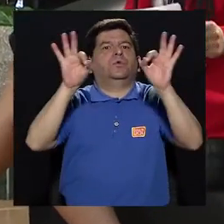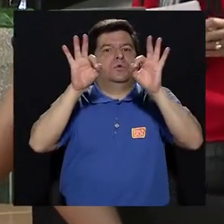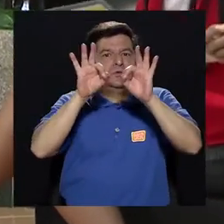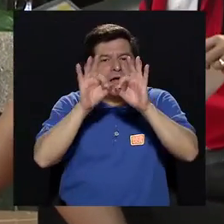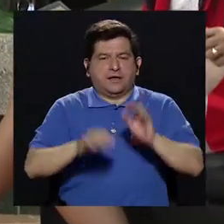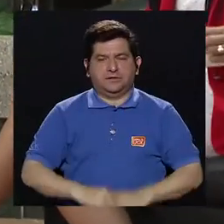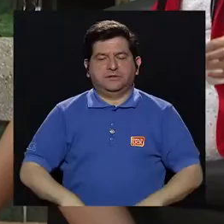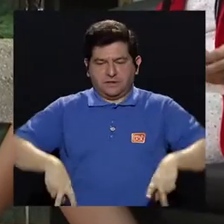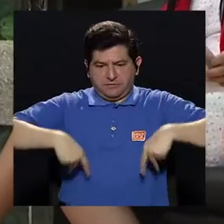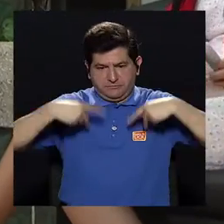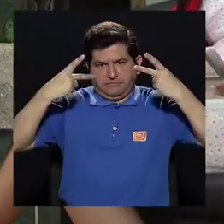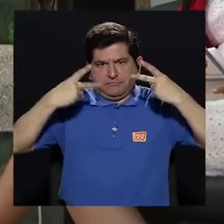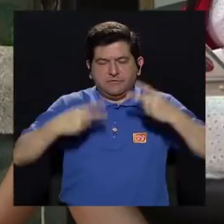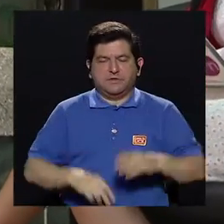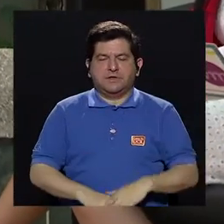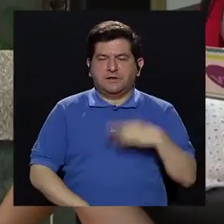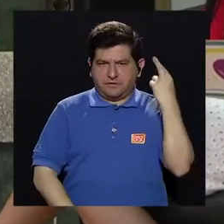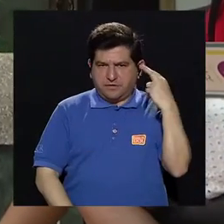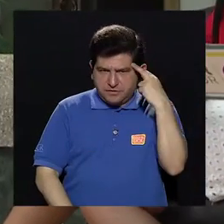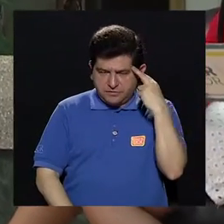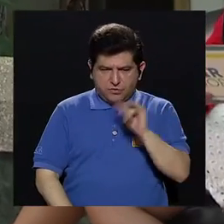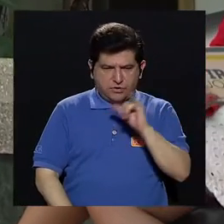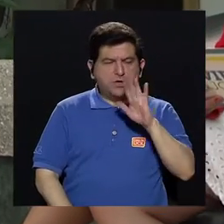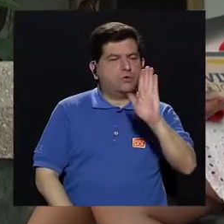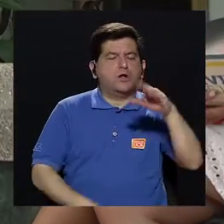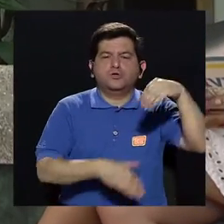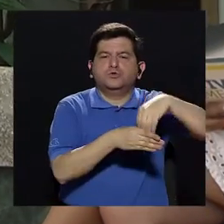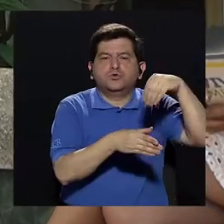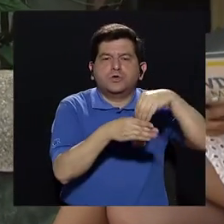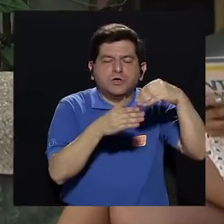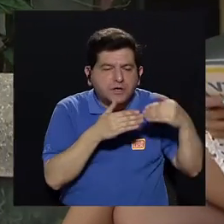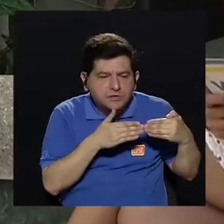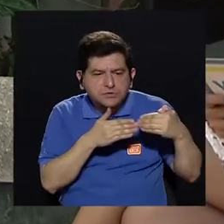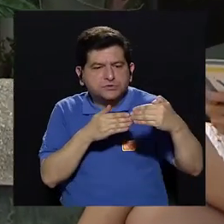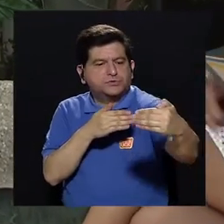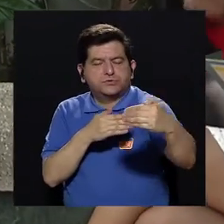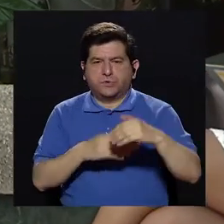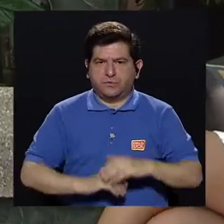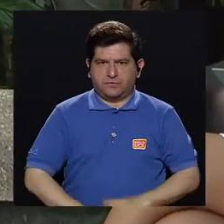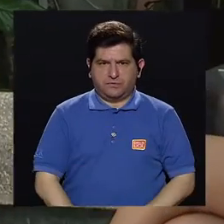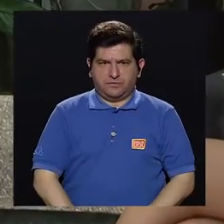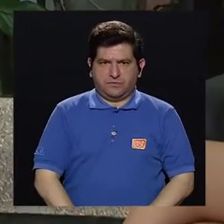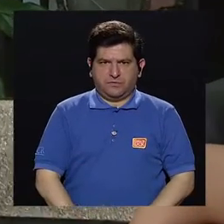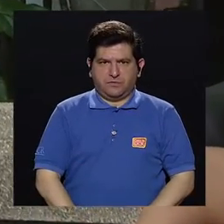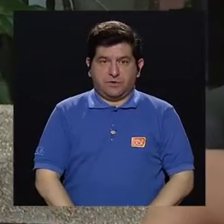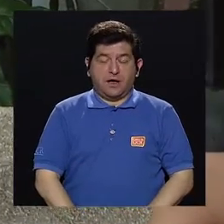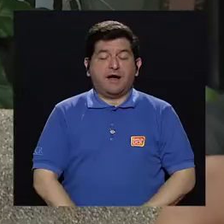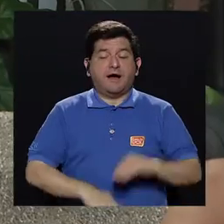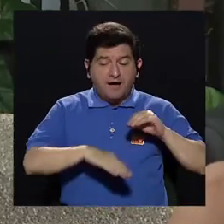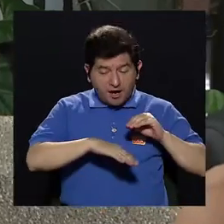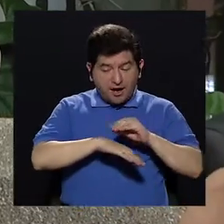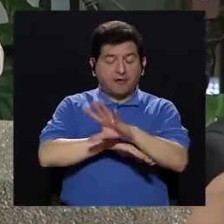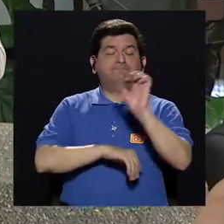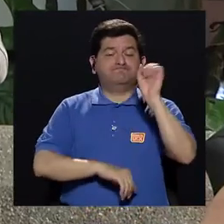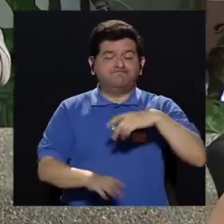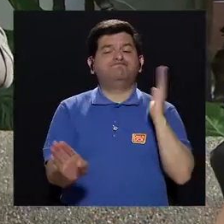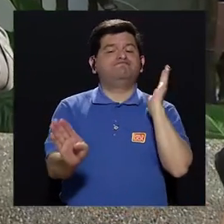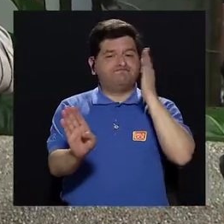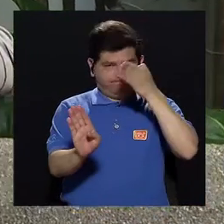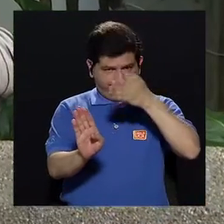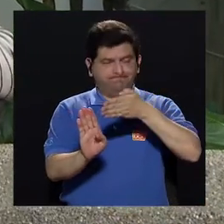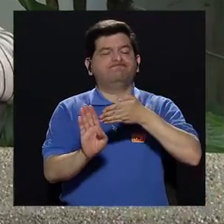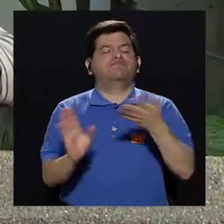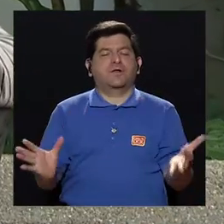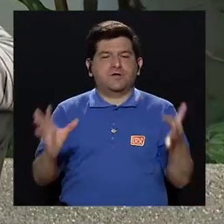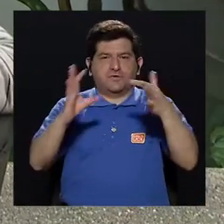en su vida, ¿verdad? Además, porque el ingreso que reciban en adelante incidirá directamente